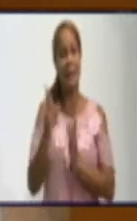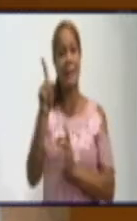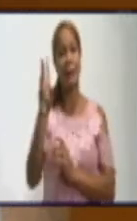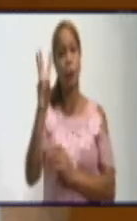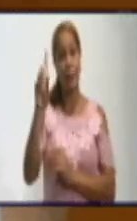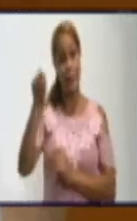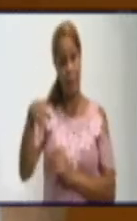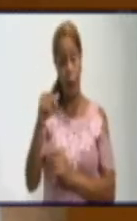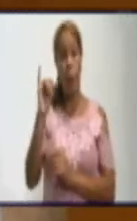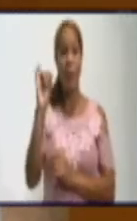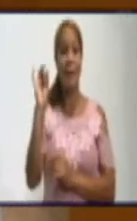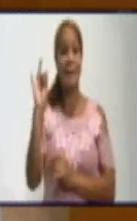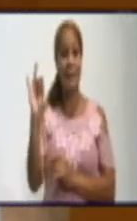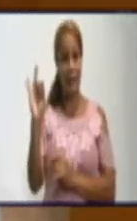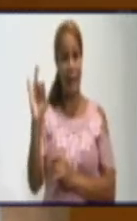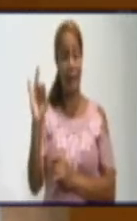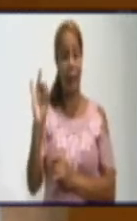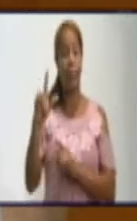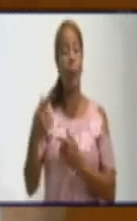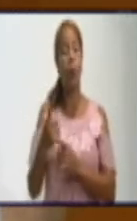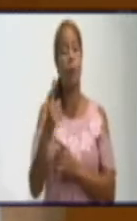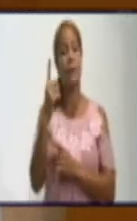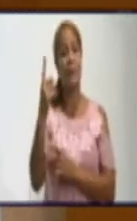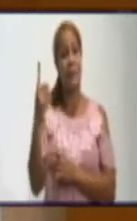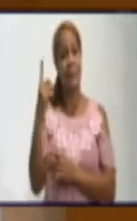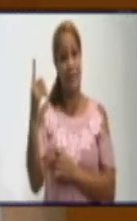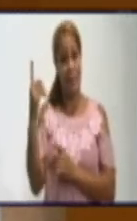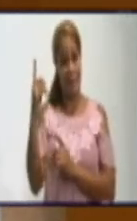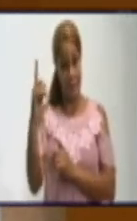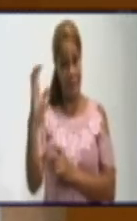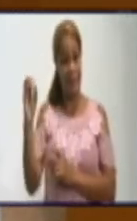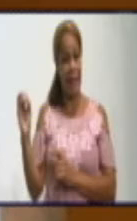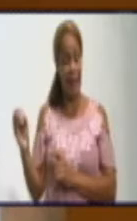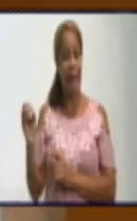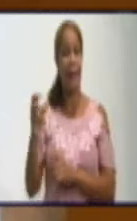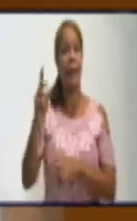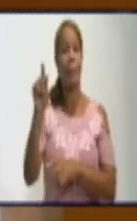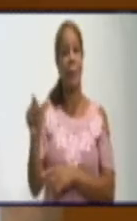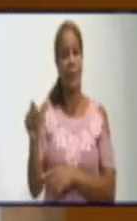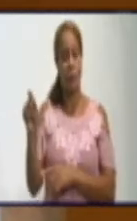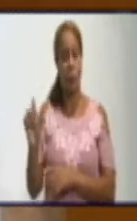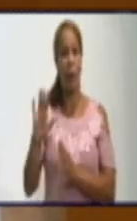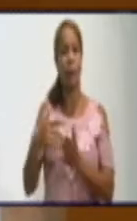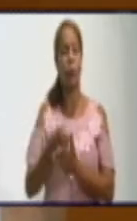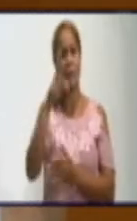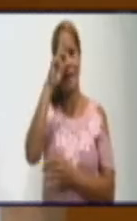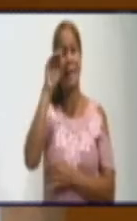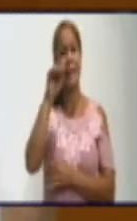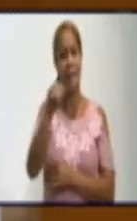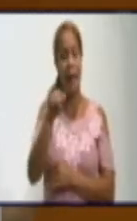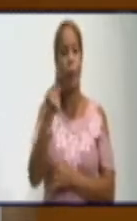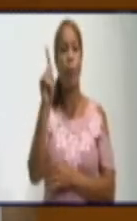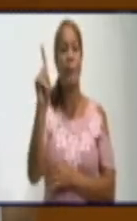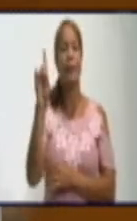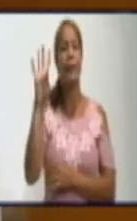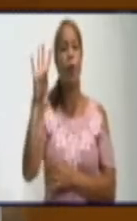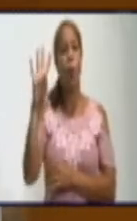,7 por 100.000 habitantes. Hoy tenemos ingresado en la provincia, permanecen ingresados 1